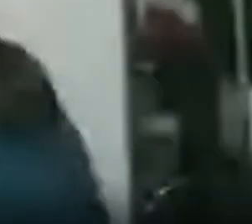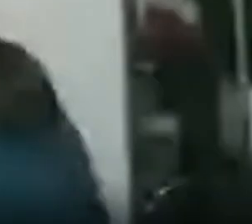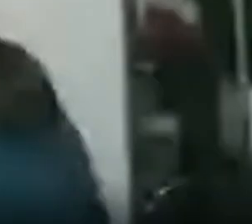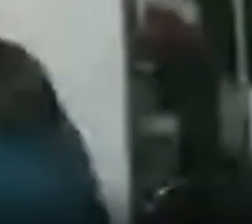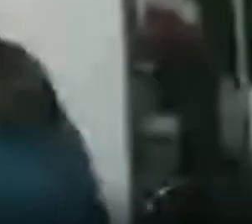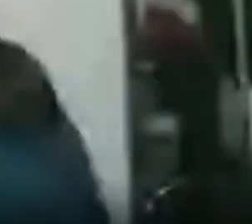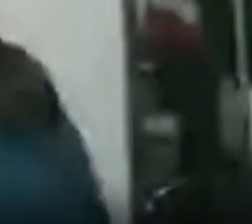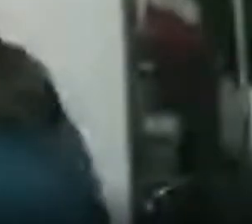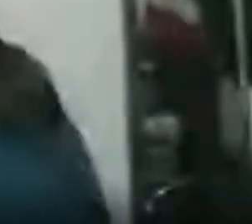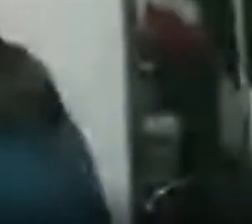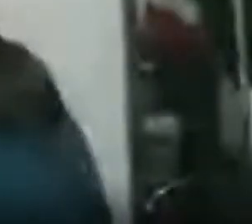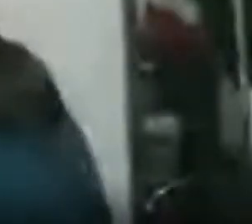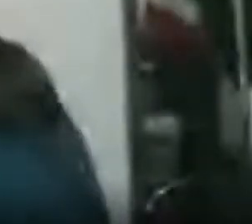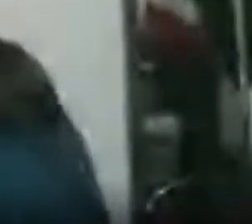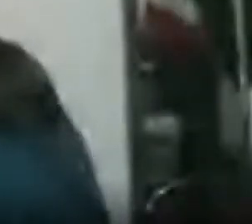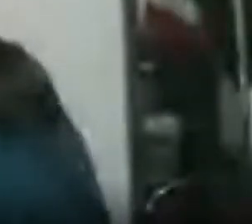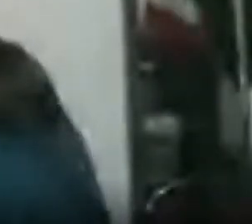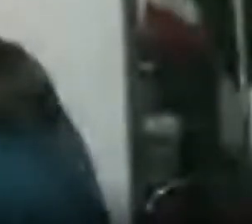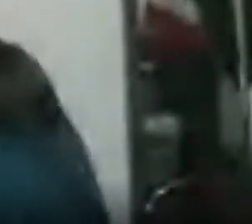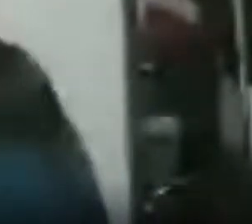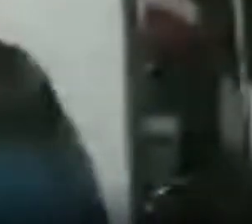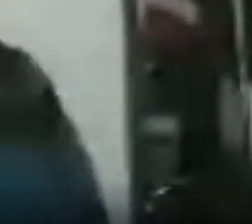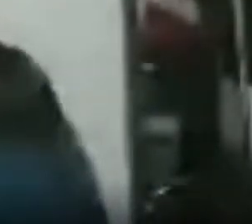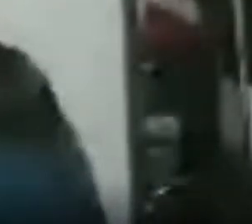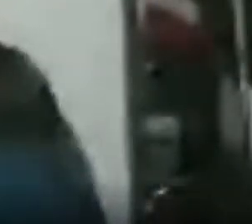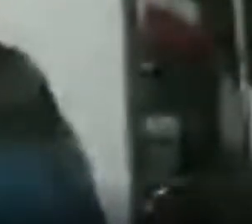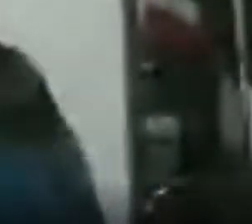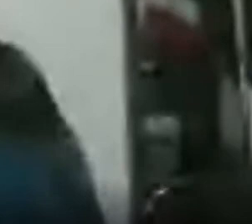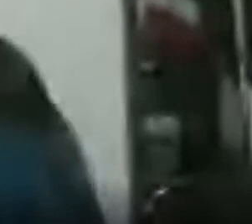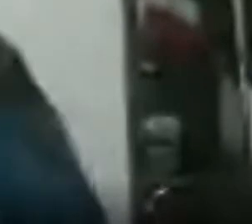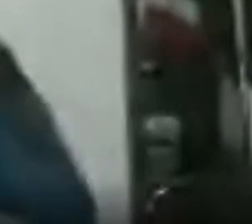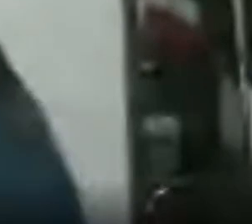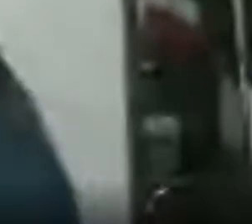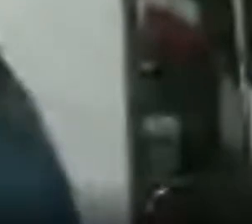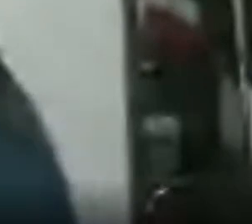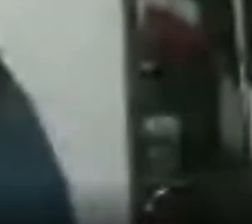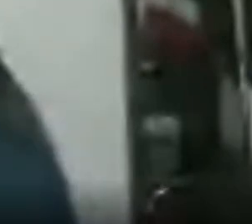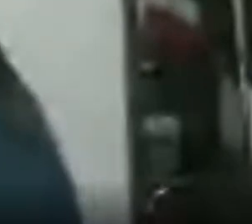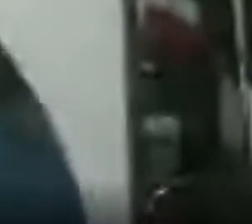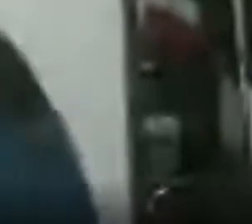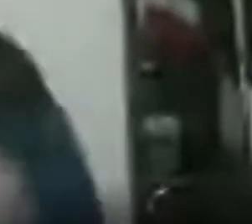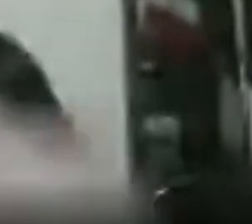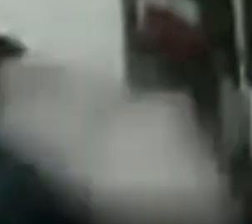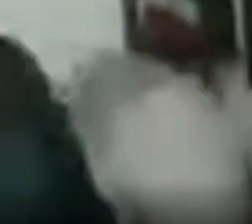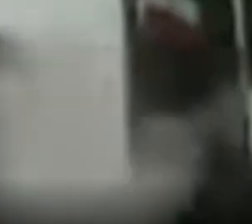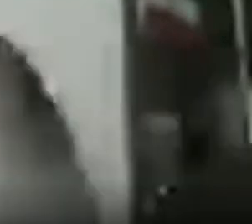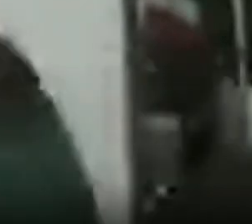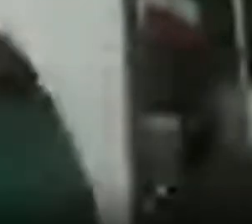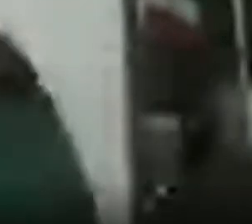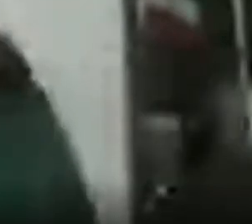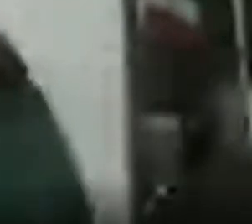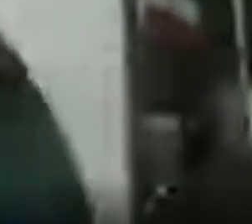que muchas muchas gracias a todos ustedes por acompañarnos el día de hoy gracias Antonio de verdad que